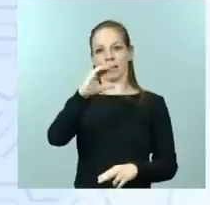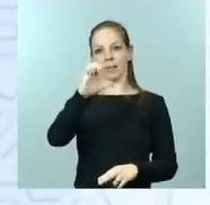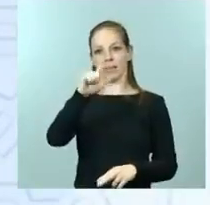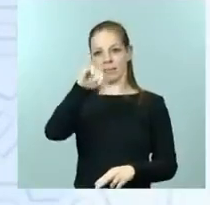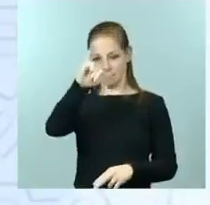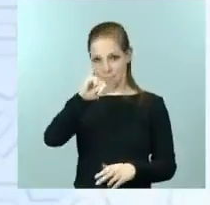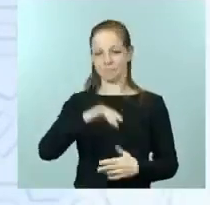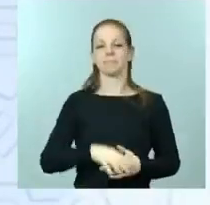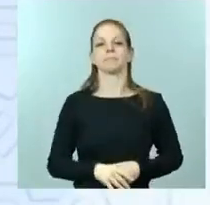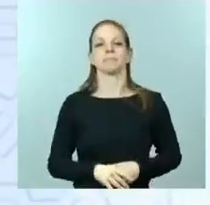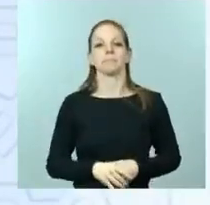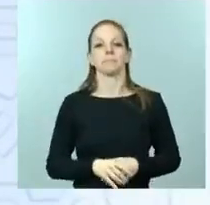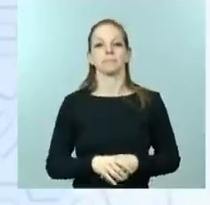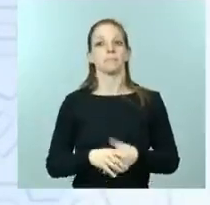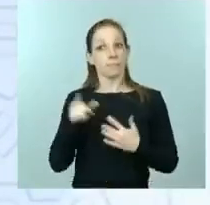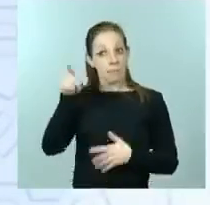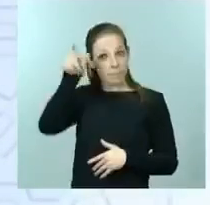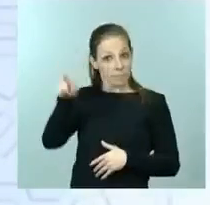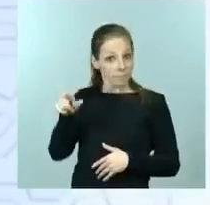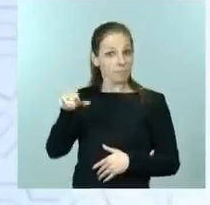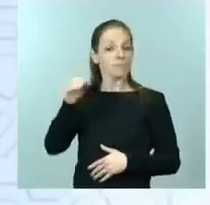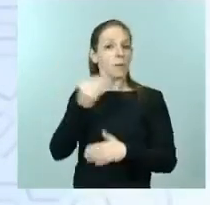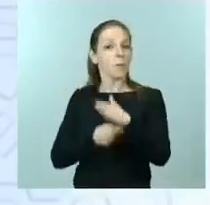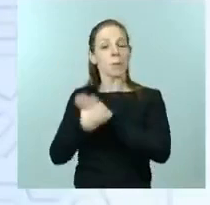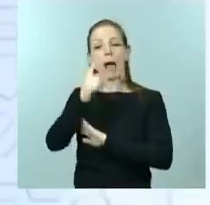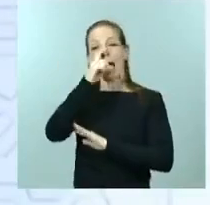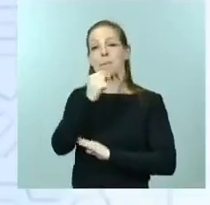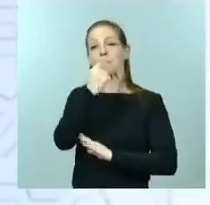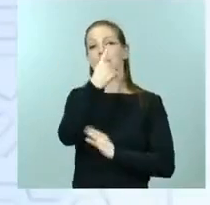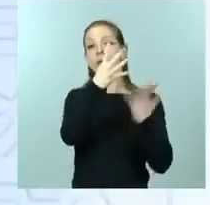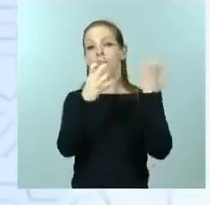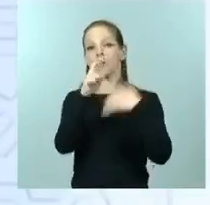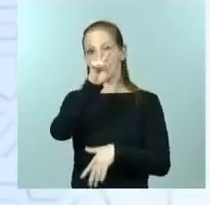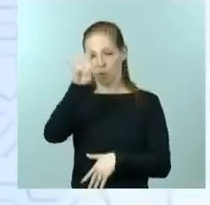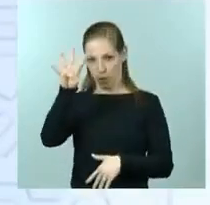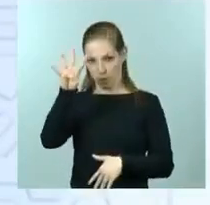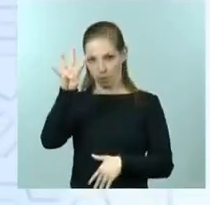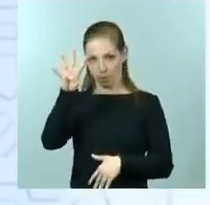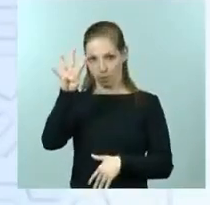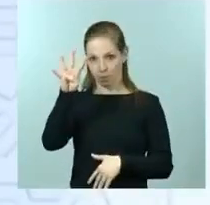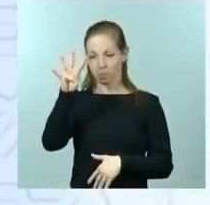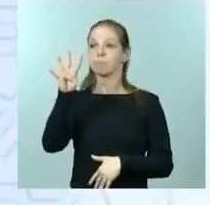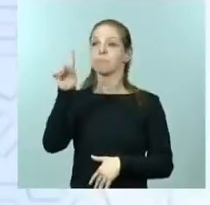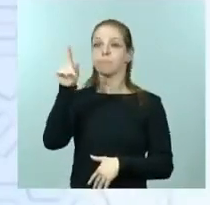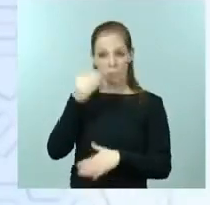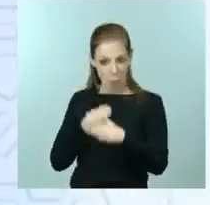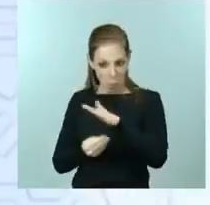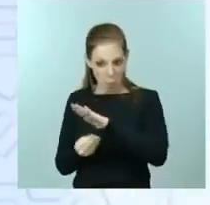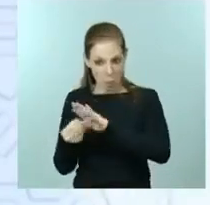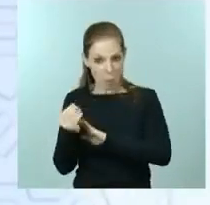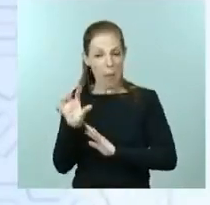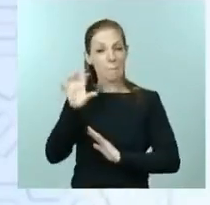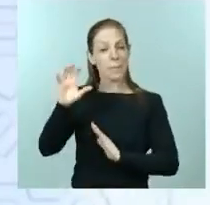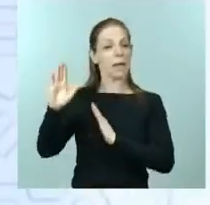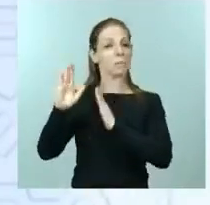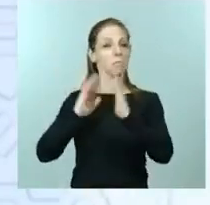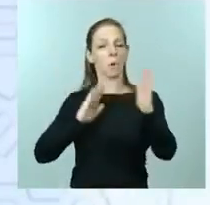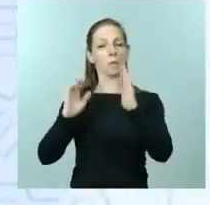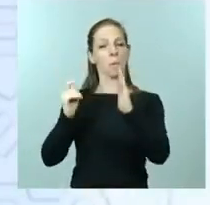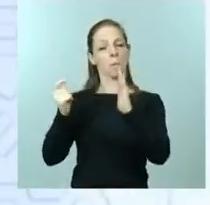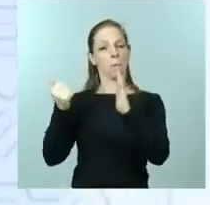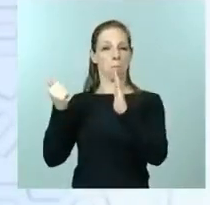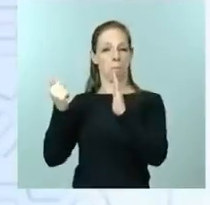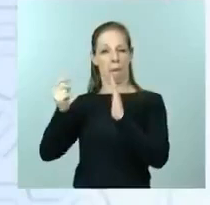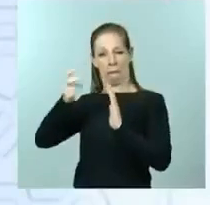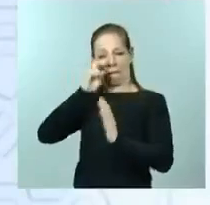Araceli nació en 1924. Araceli vino al mundo en un país atrasado, donde el acceso al agua